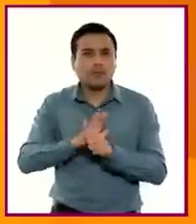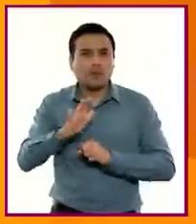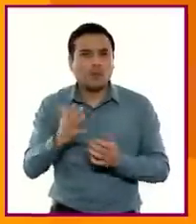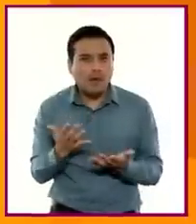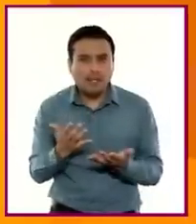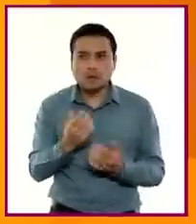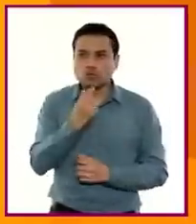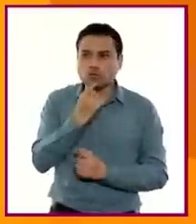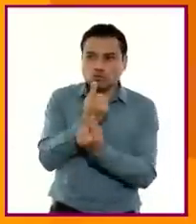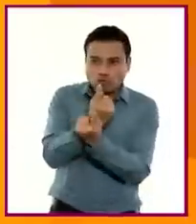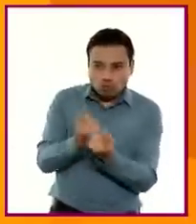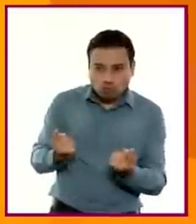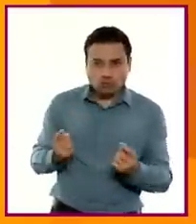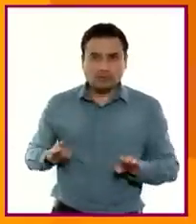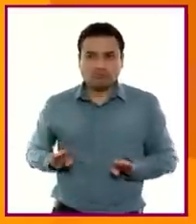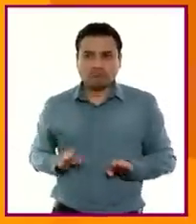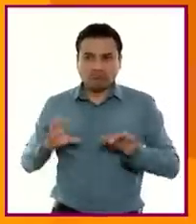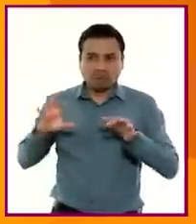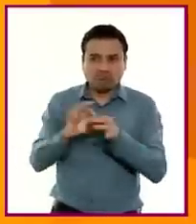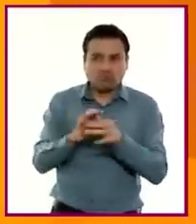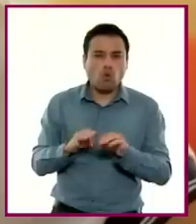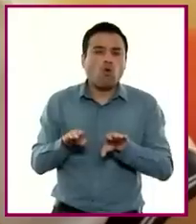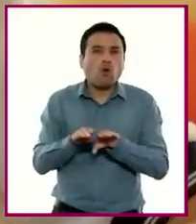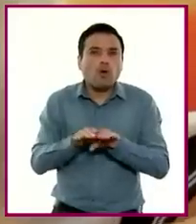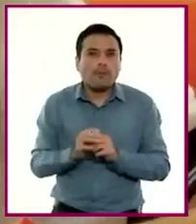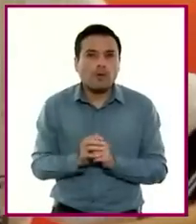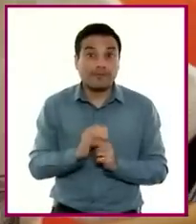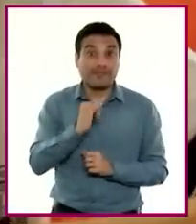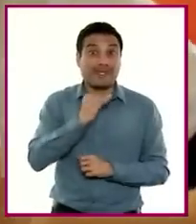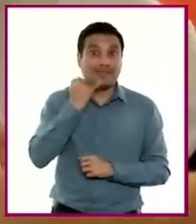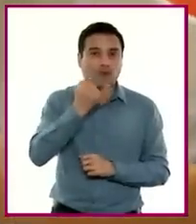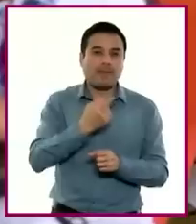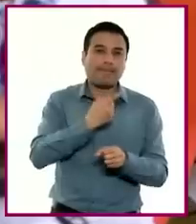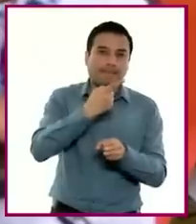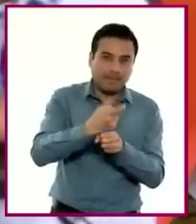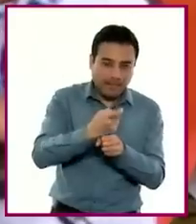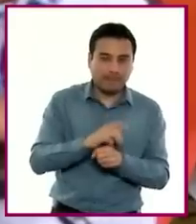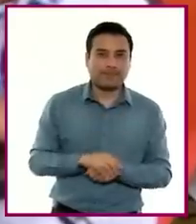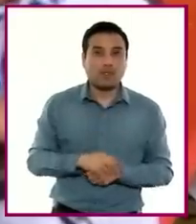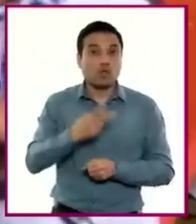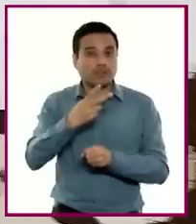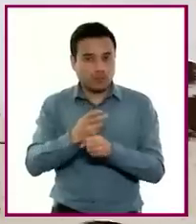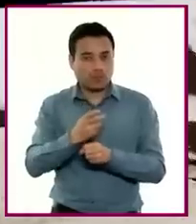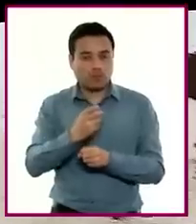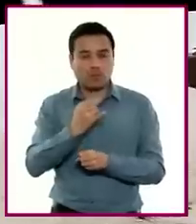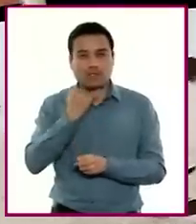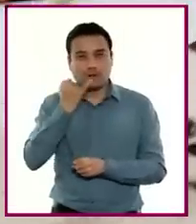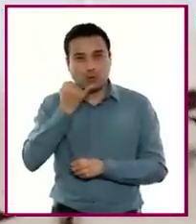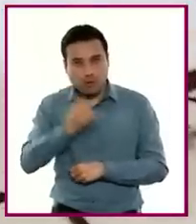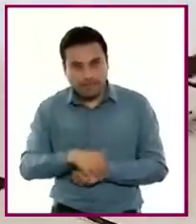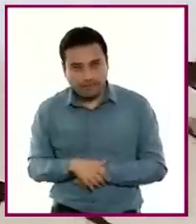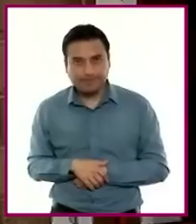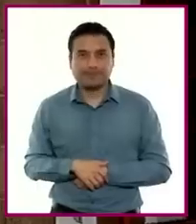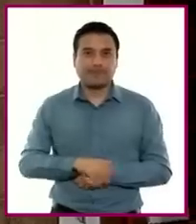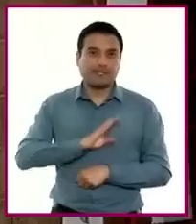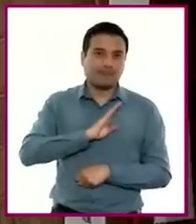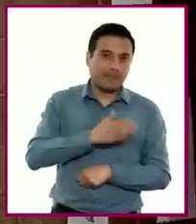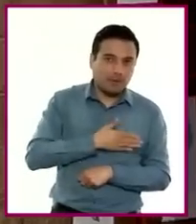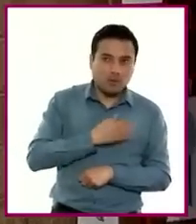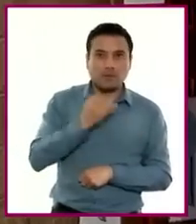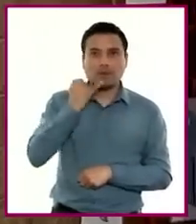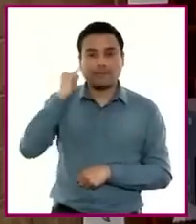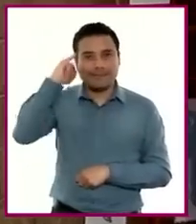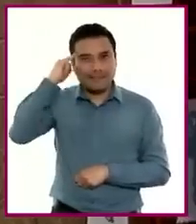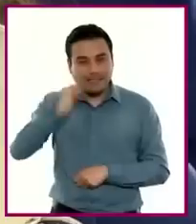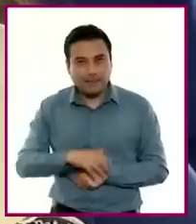aprendizaje de lenguas maternas y segundas lenguas, ya sea el español, lenguas indígenas, lenguajes artísticos, inglés